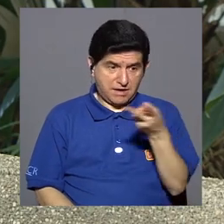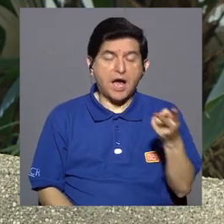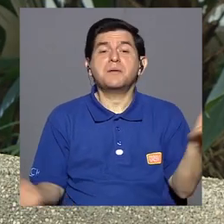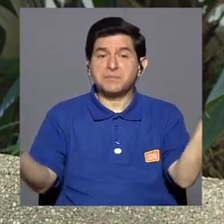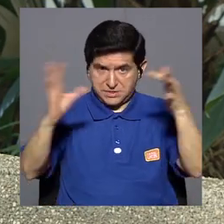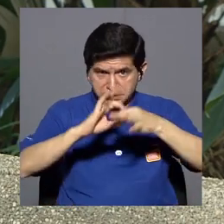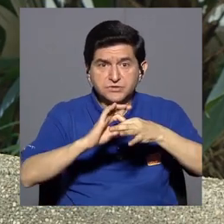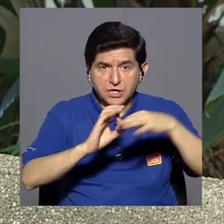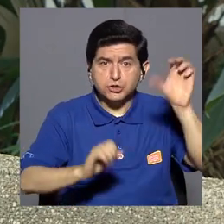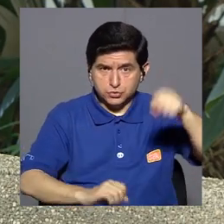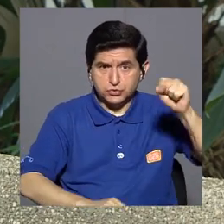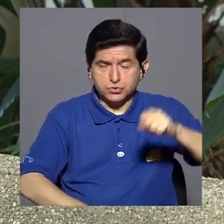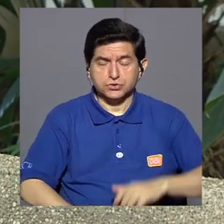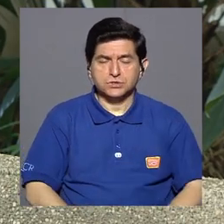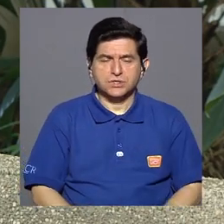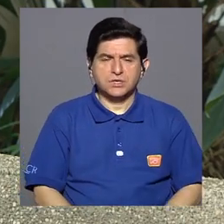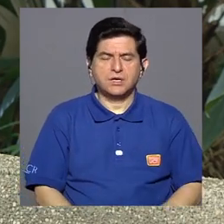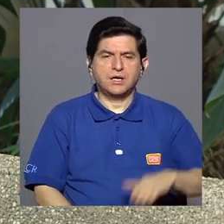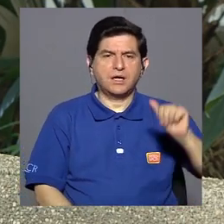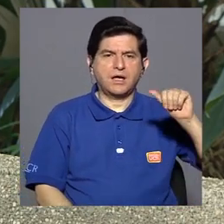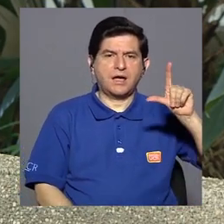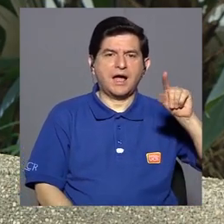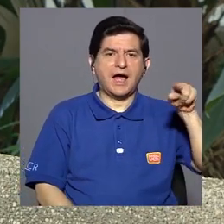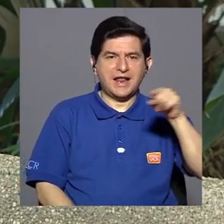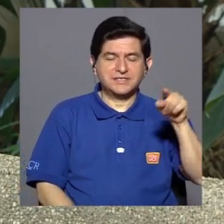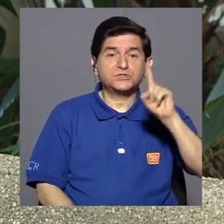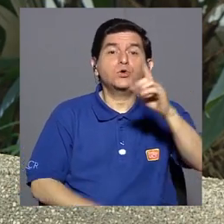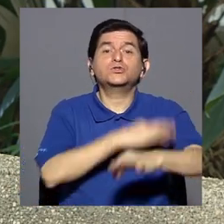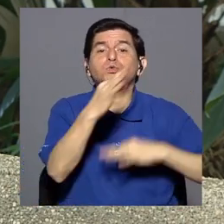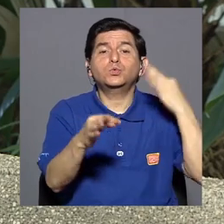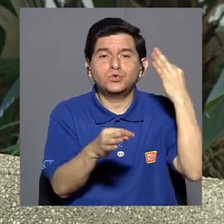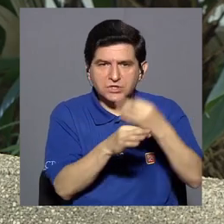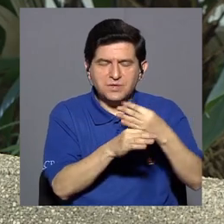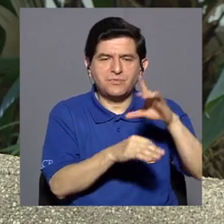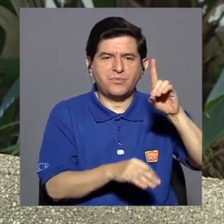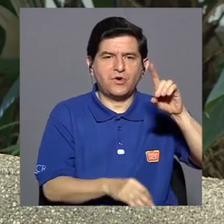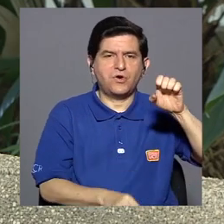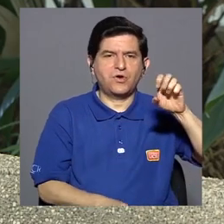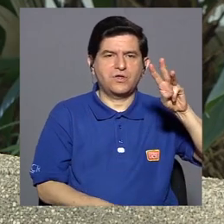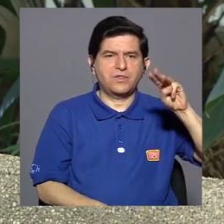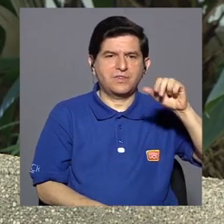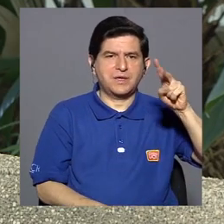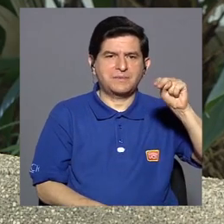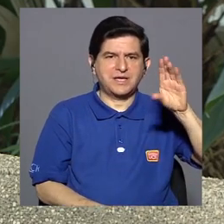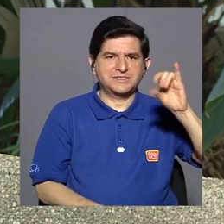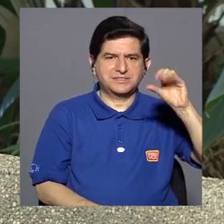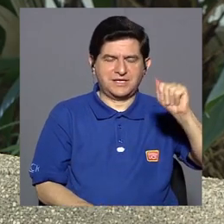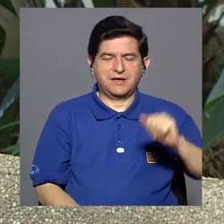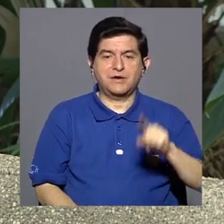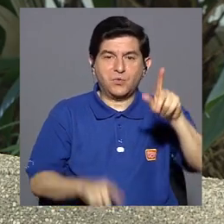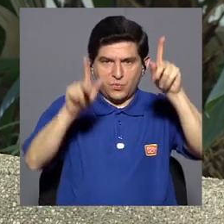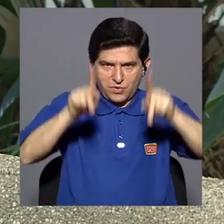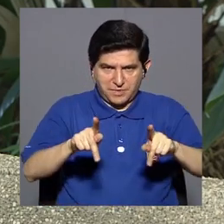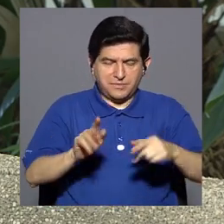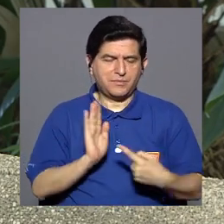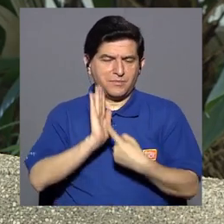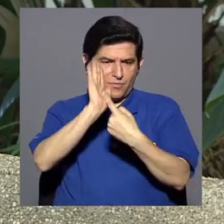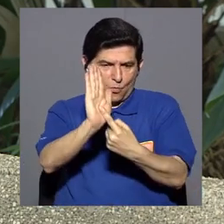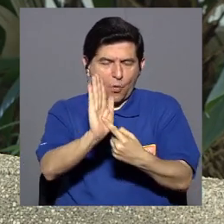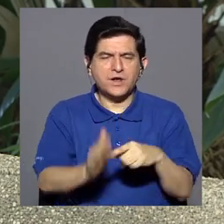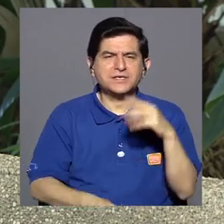completa relación, porque Alzheimer es un tipo de demencia. Ok. Y cuando un paciente